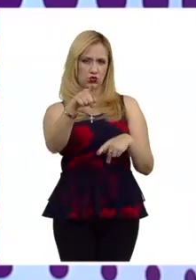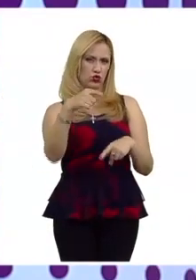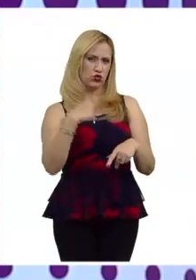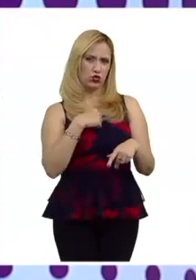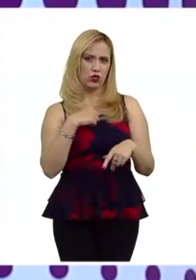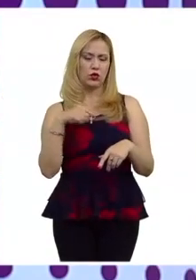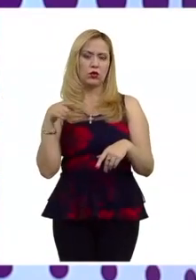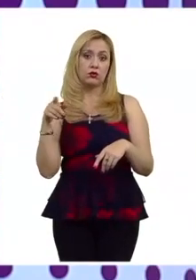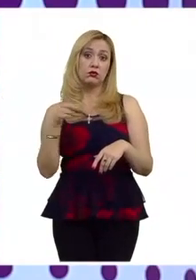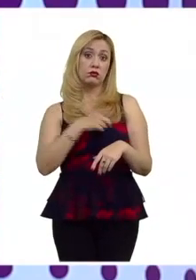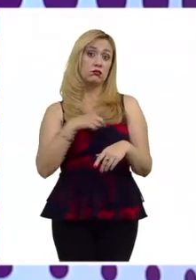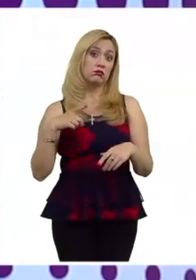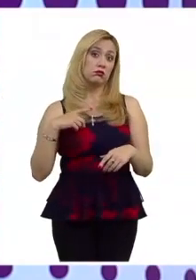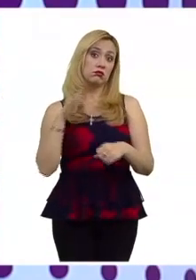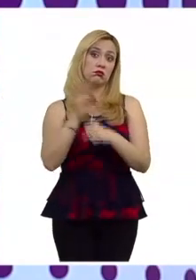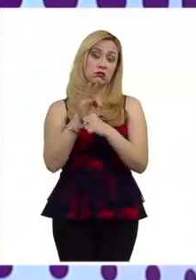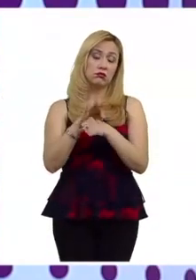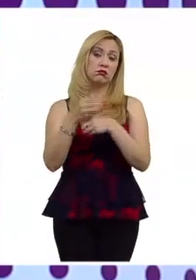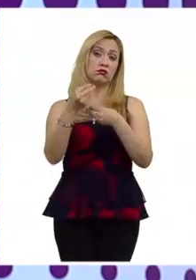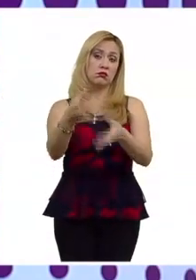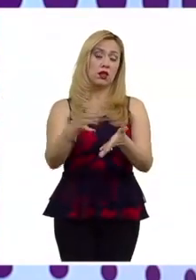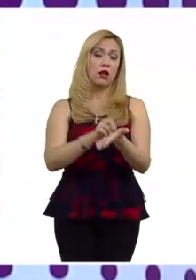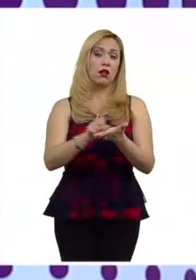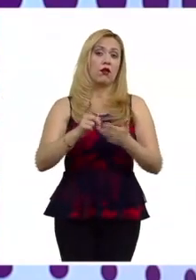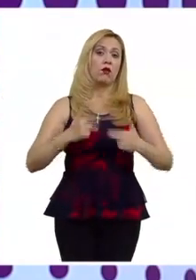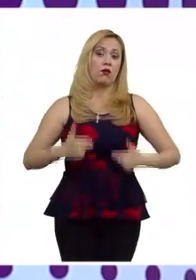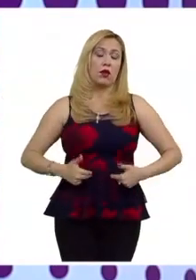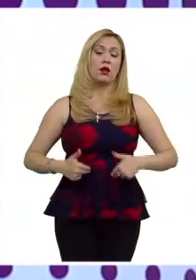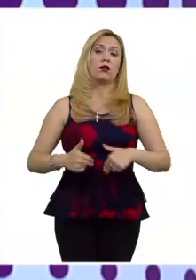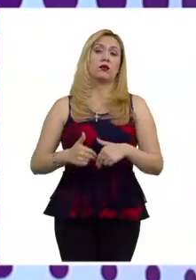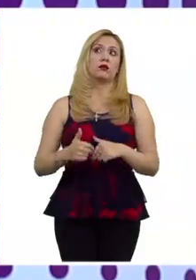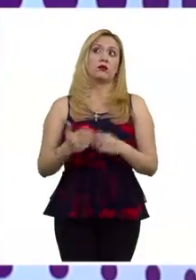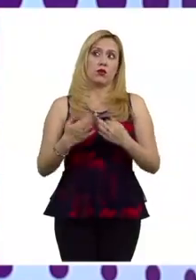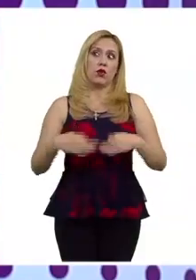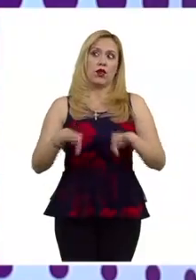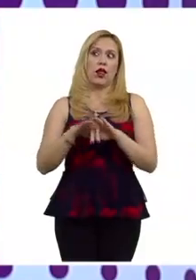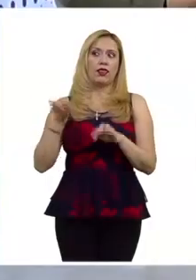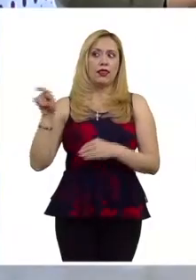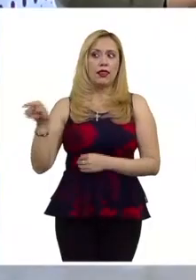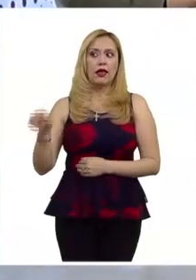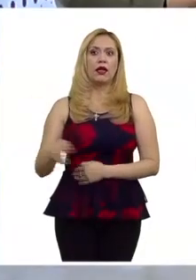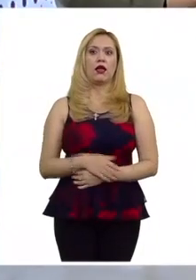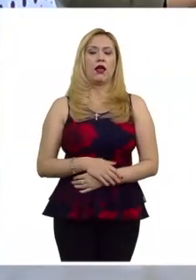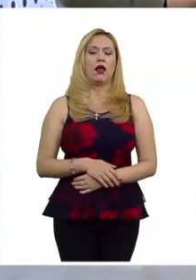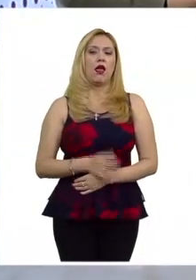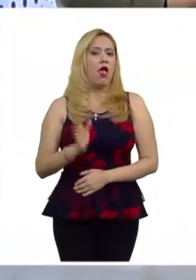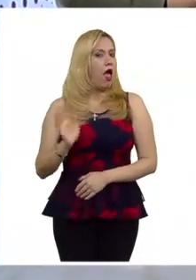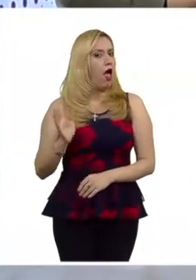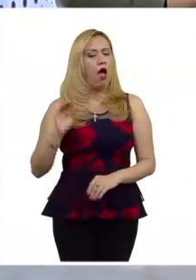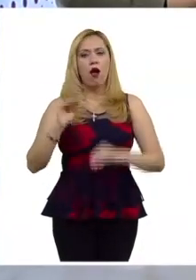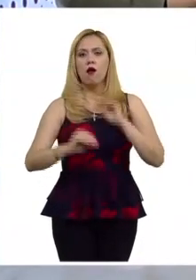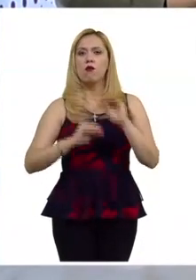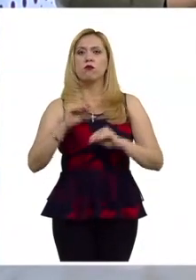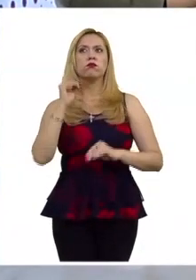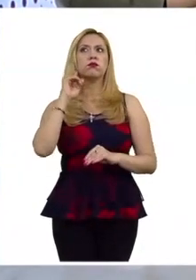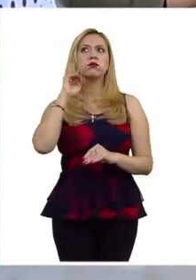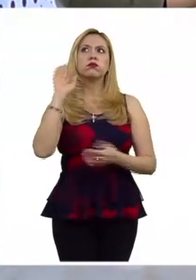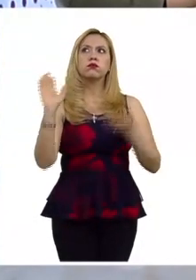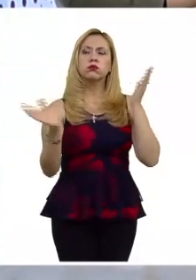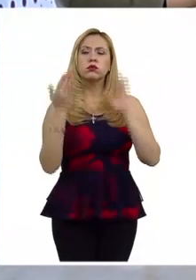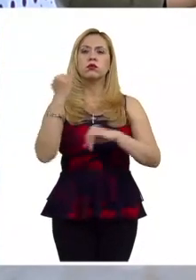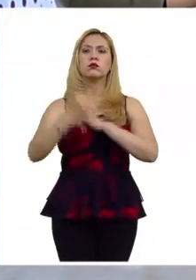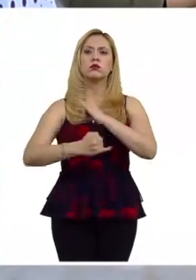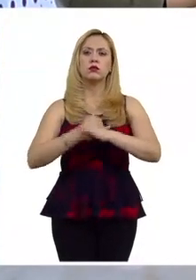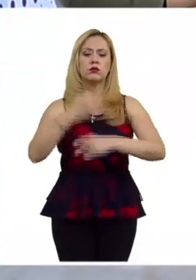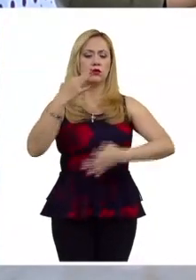cubrir garantizar o proteger los derechos humanos me parece que es un punto fundamental que ya ha sido desarrollado a nivel internacional la corte